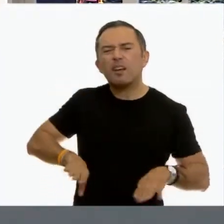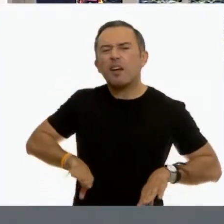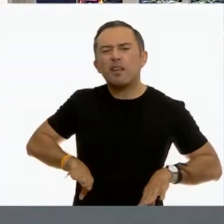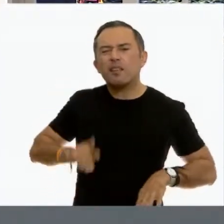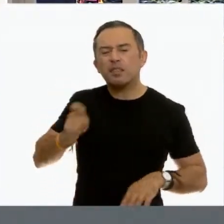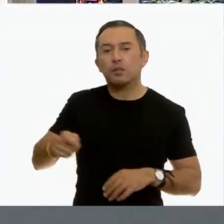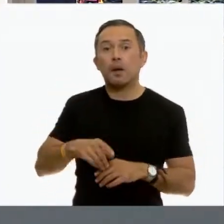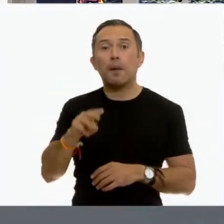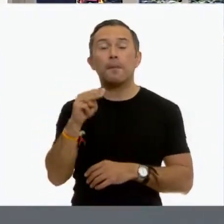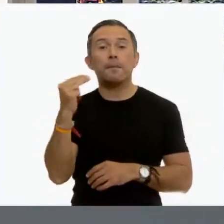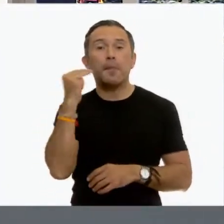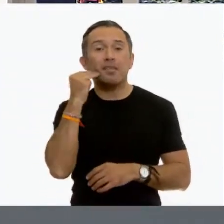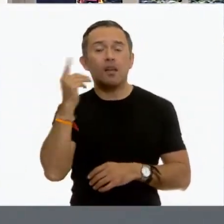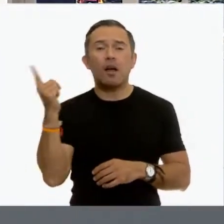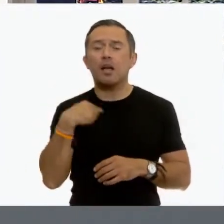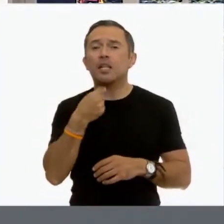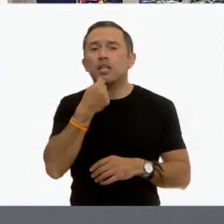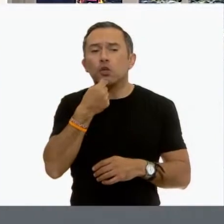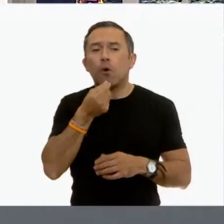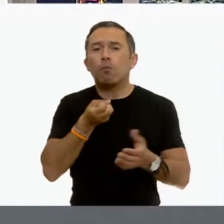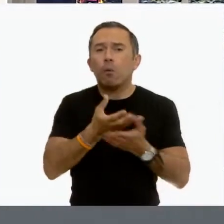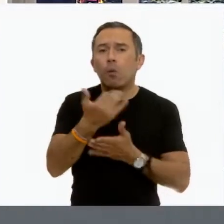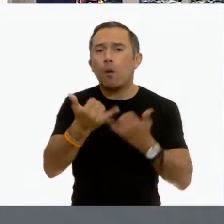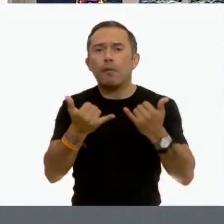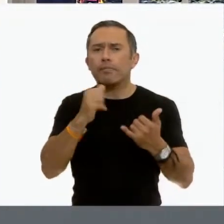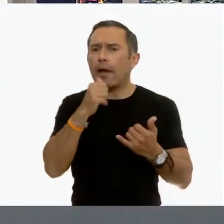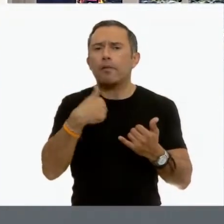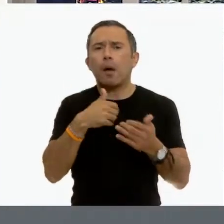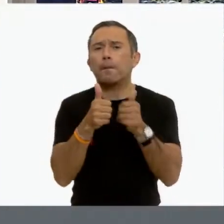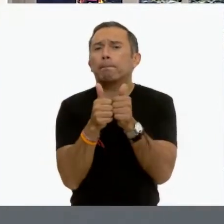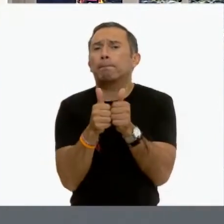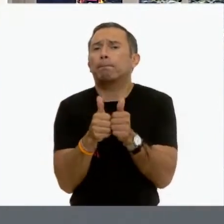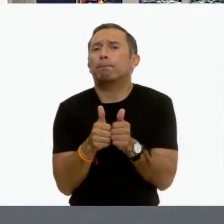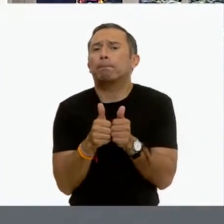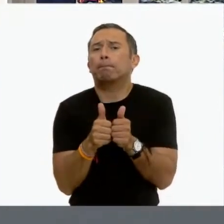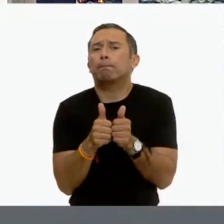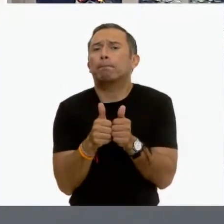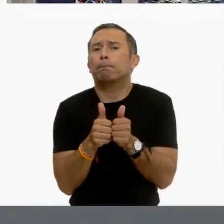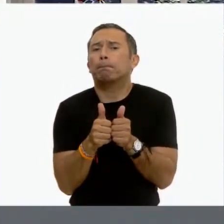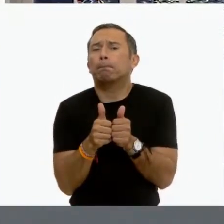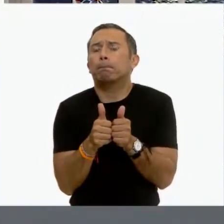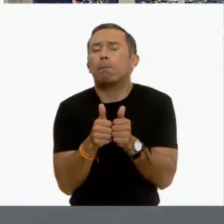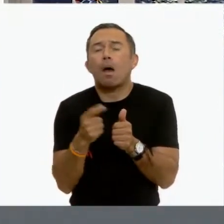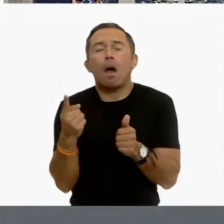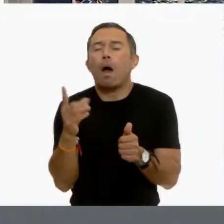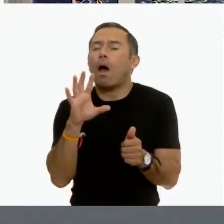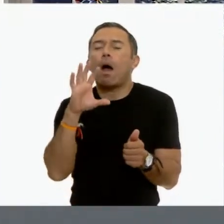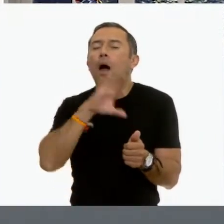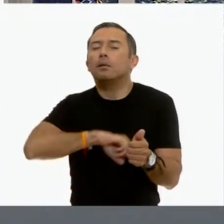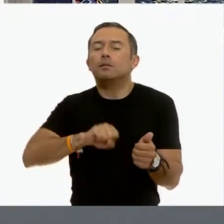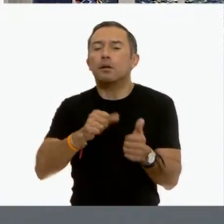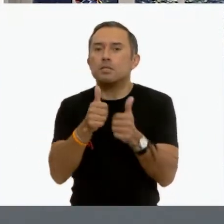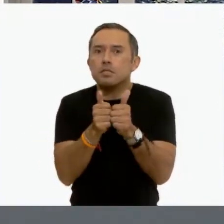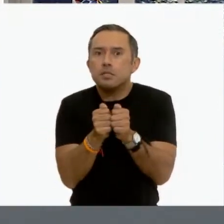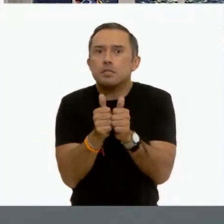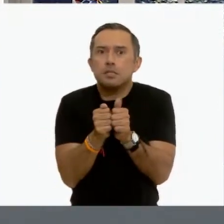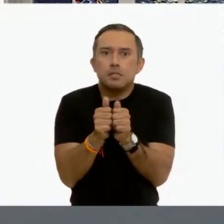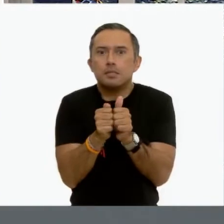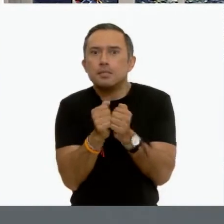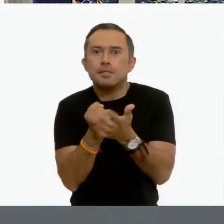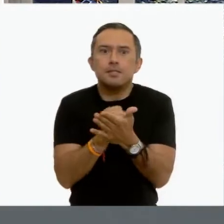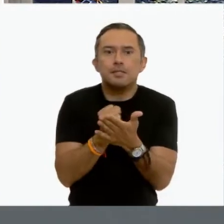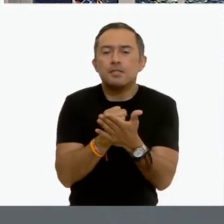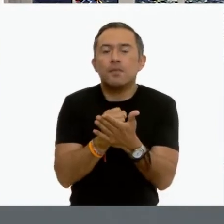sedentario. Su principal pasatiempo es jugar videojuegos. Muy bien. Su dieta